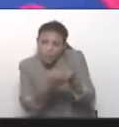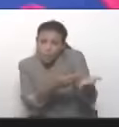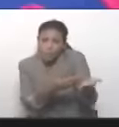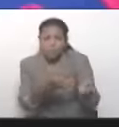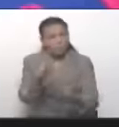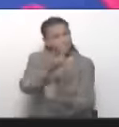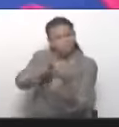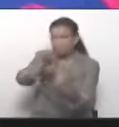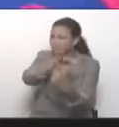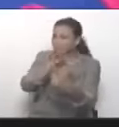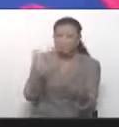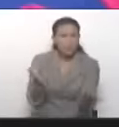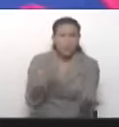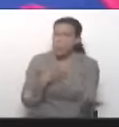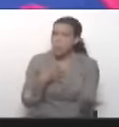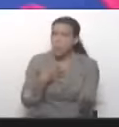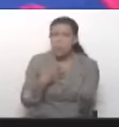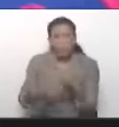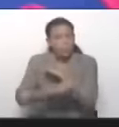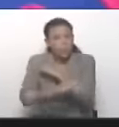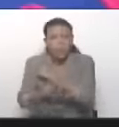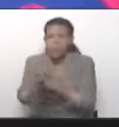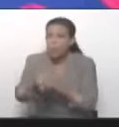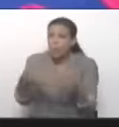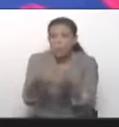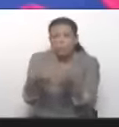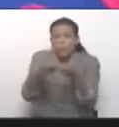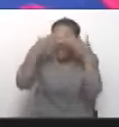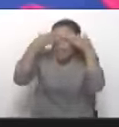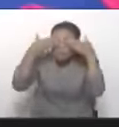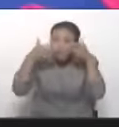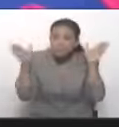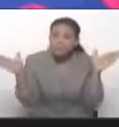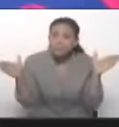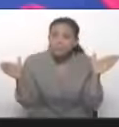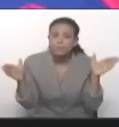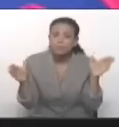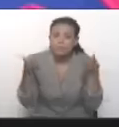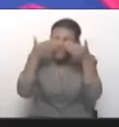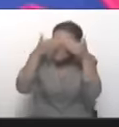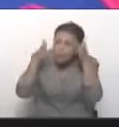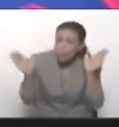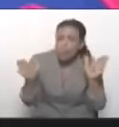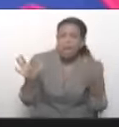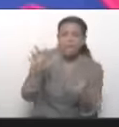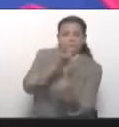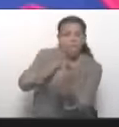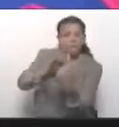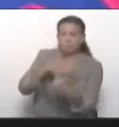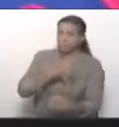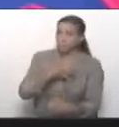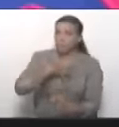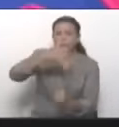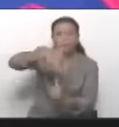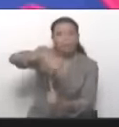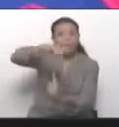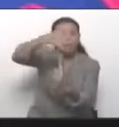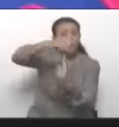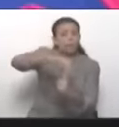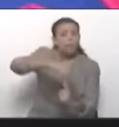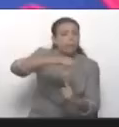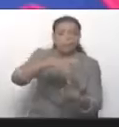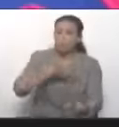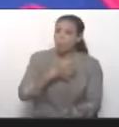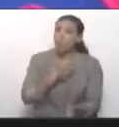dejen llevar a una aventura de odio, de intolerancia, de violencia otra vez. No se dejen manipular, no se dejen faltar el